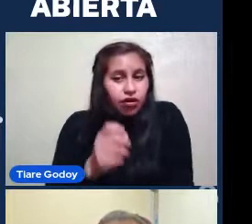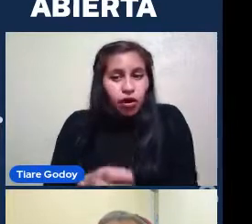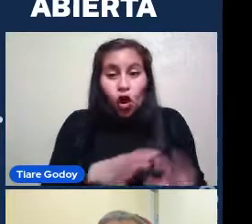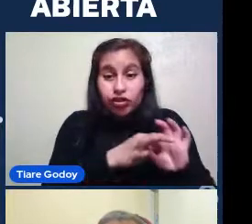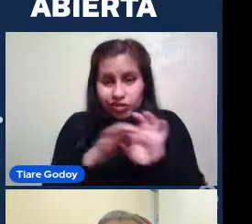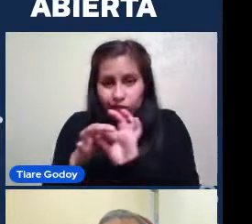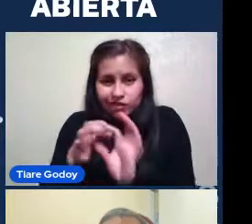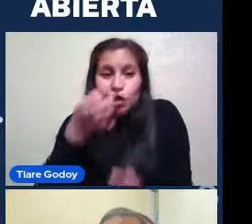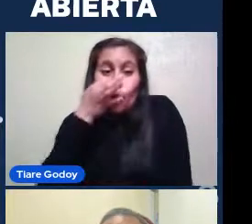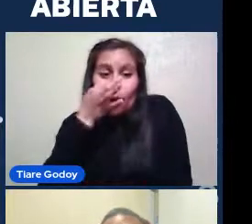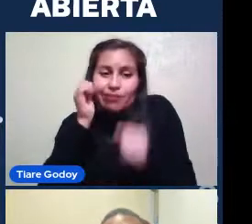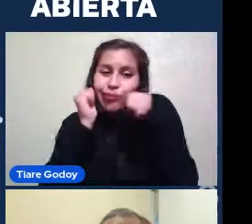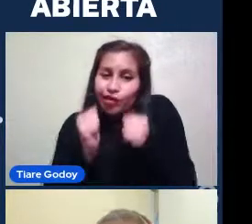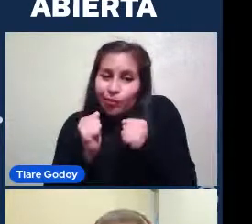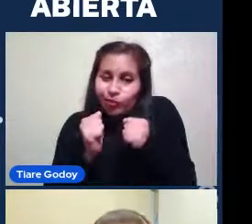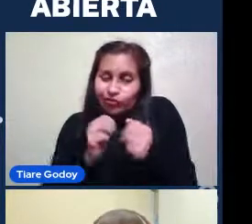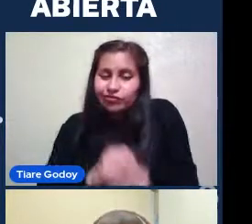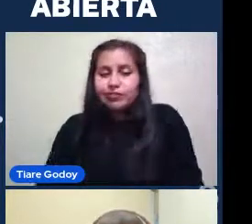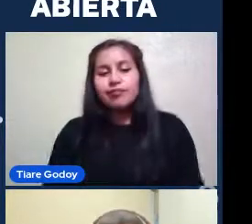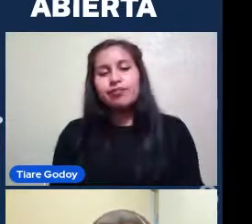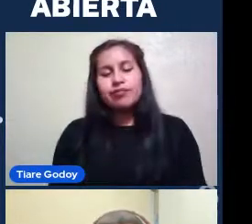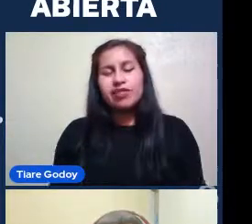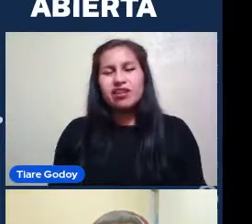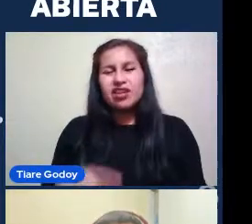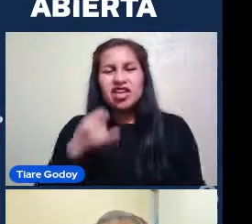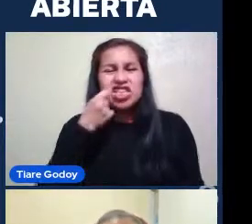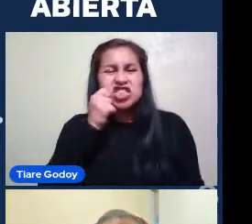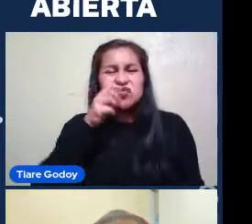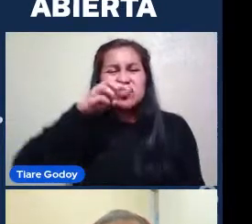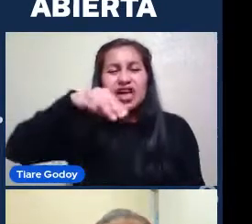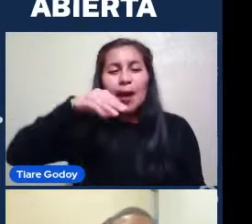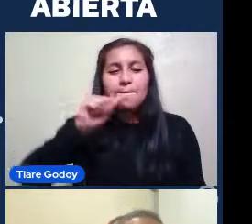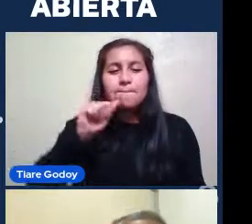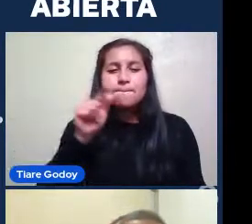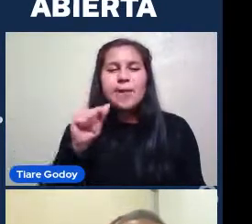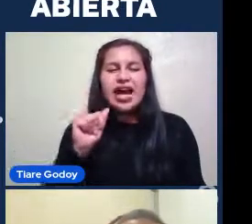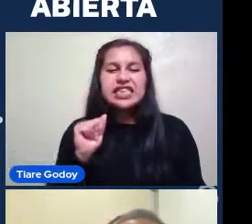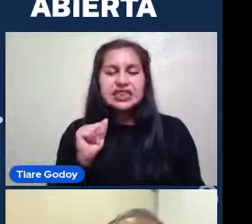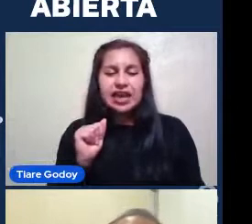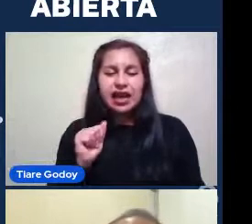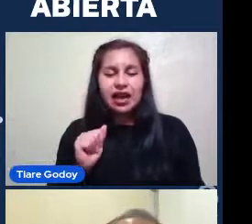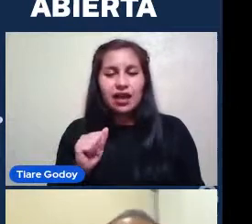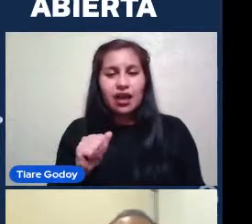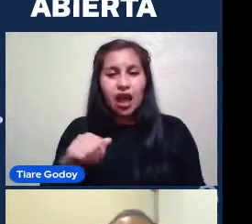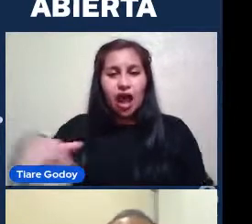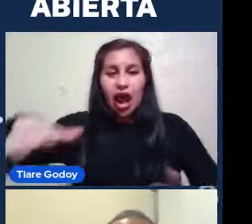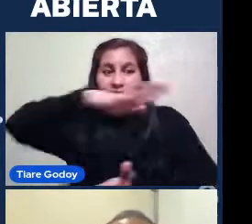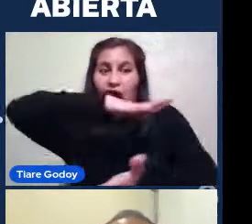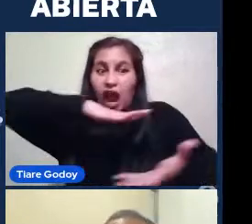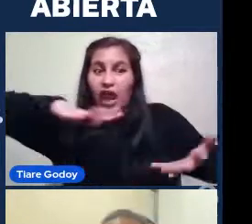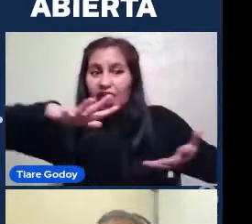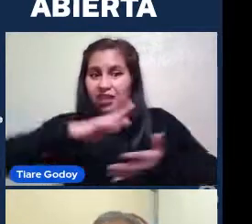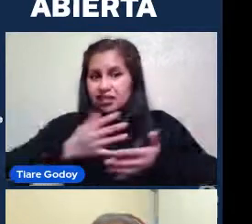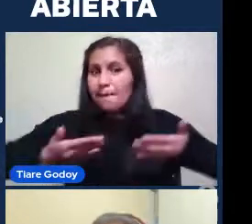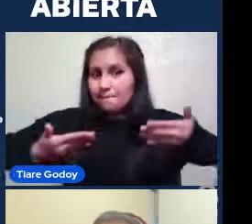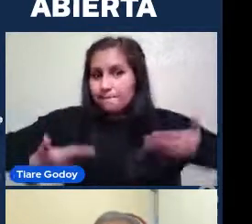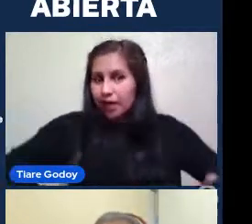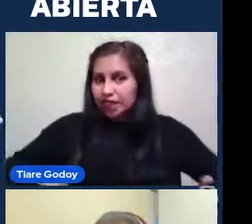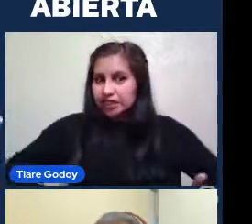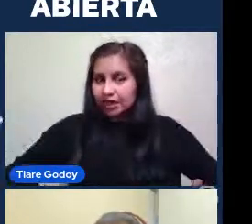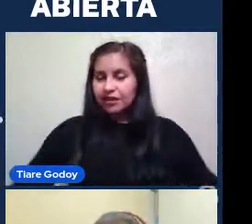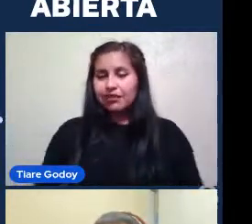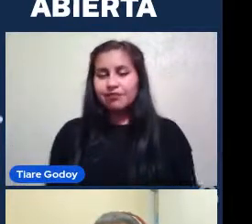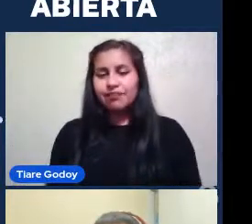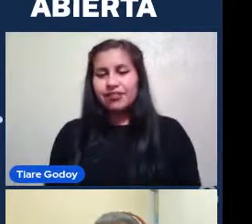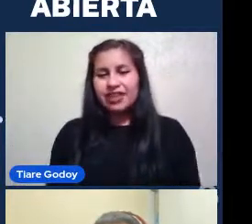componente Que en realidad Es masa Extra La galaxia Es más pesada De lo que se ve Mientras que El cúmulo No